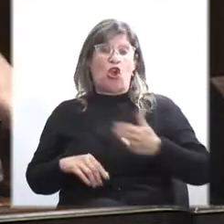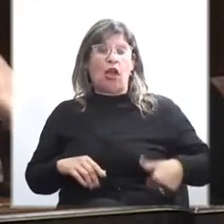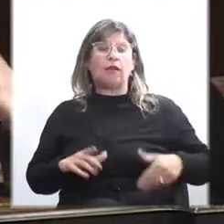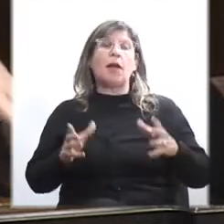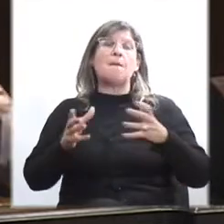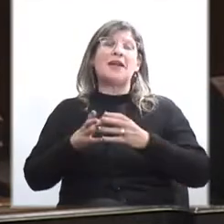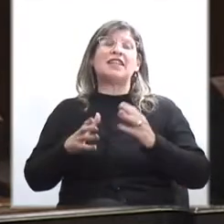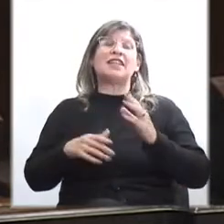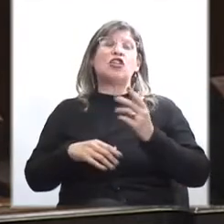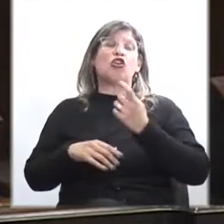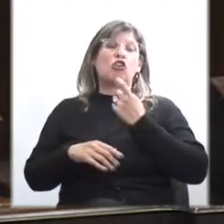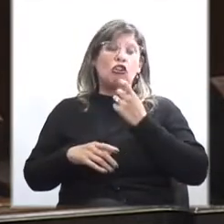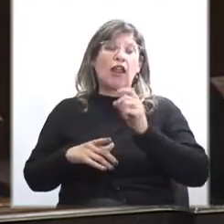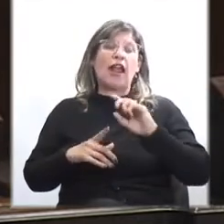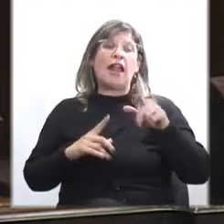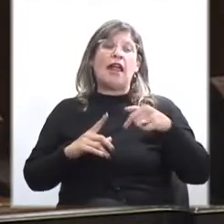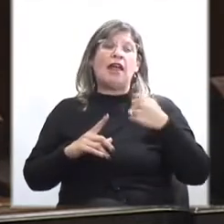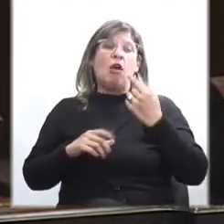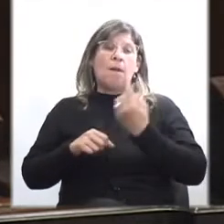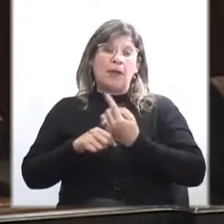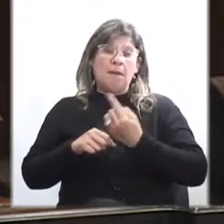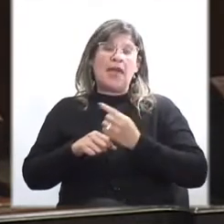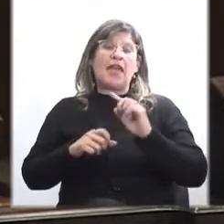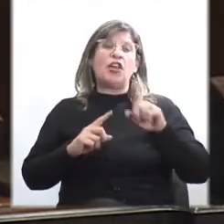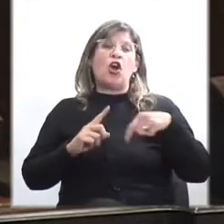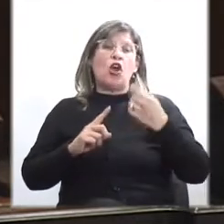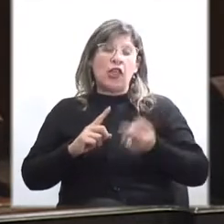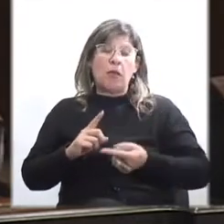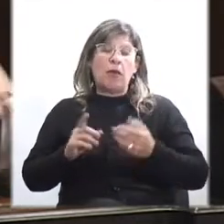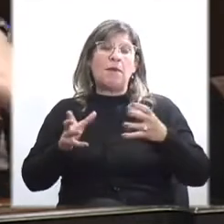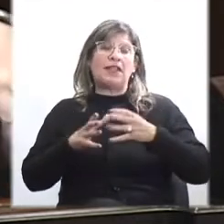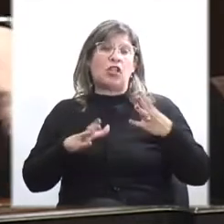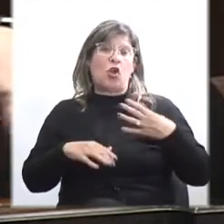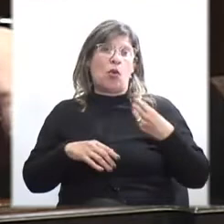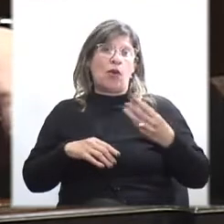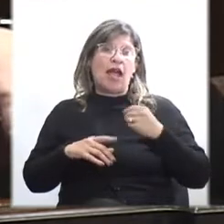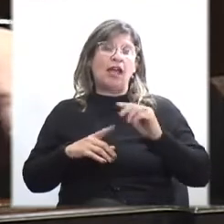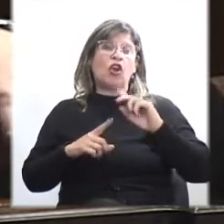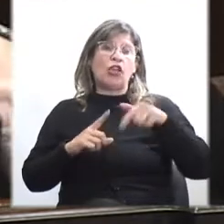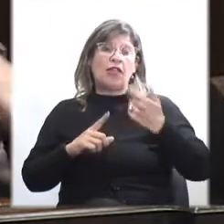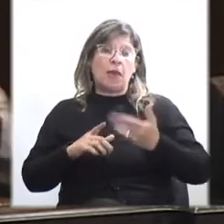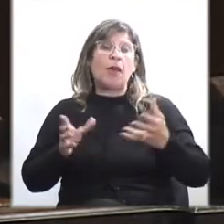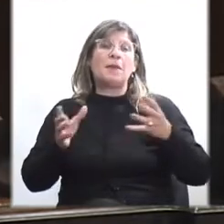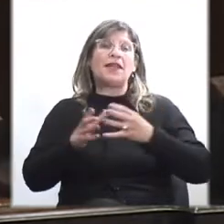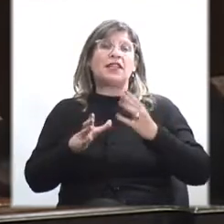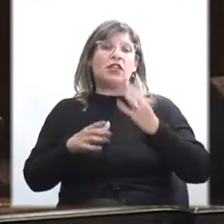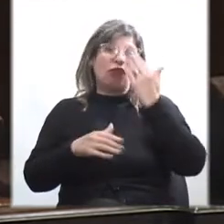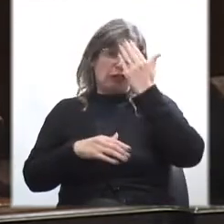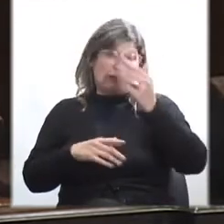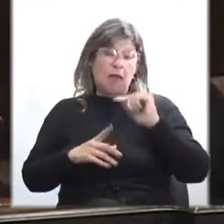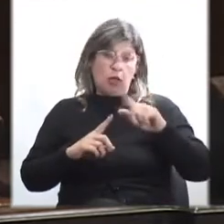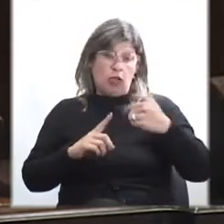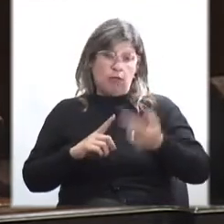Del Partido Colorado primero, del Partido Nacional intermedio y del Partido Frente Amplio después.